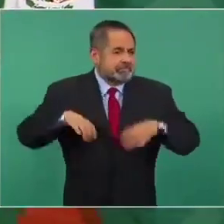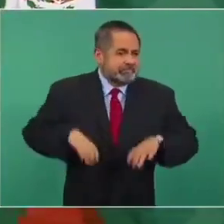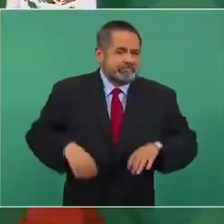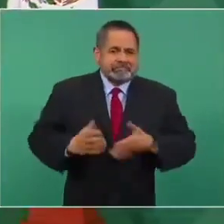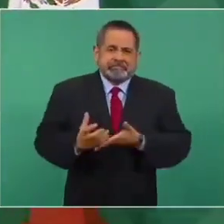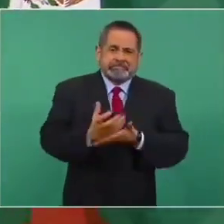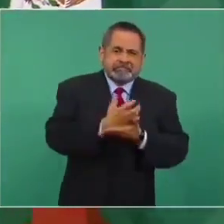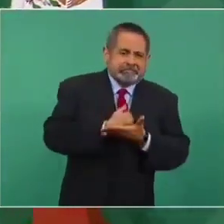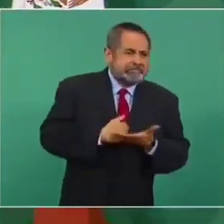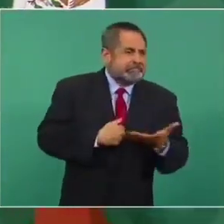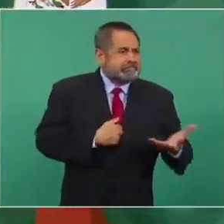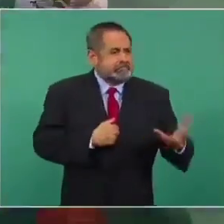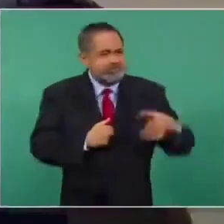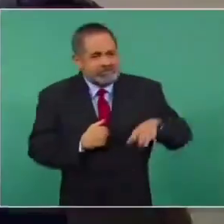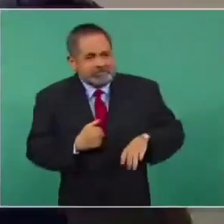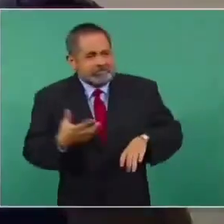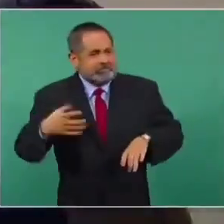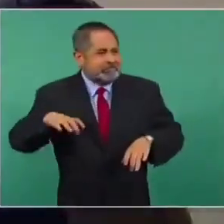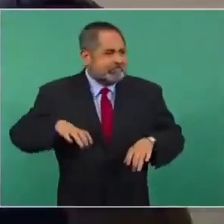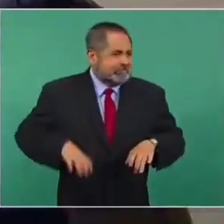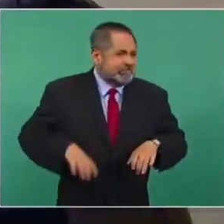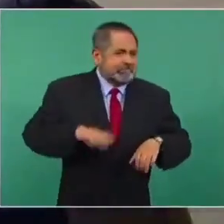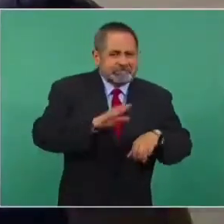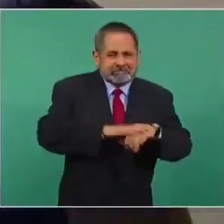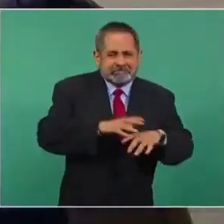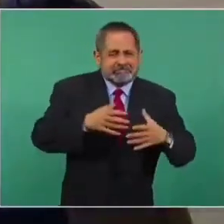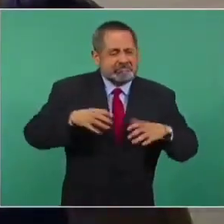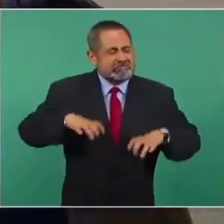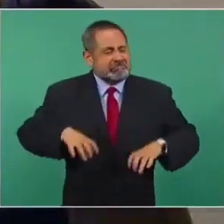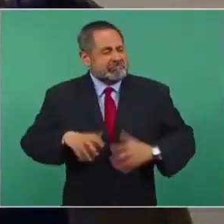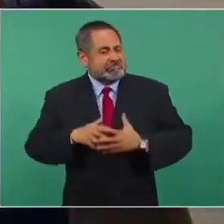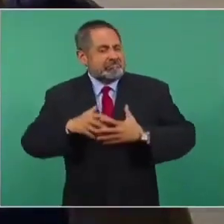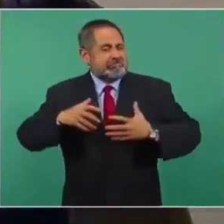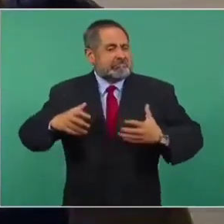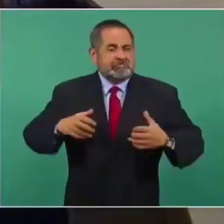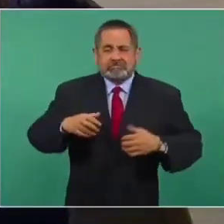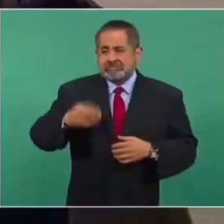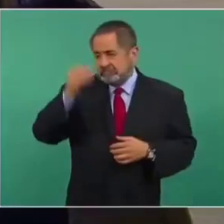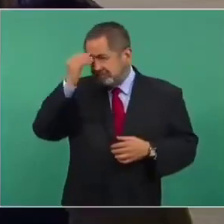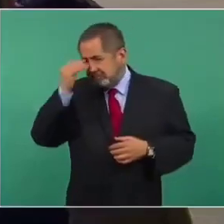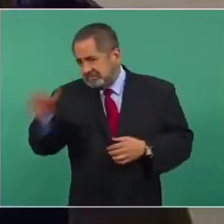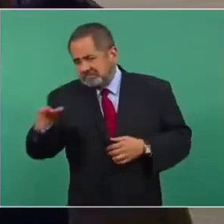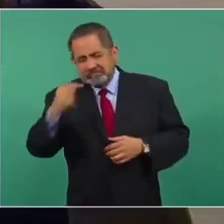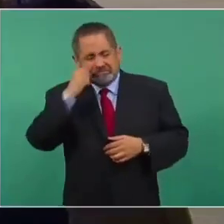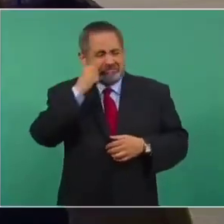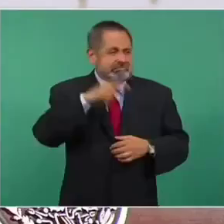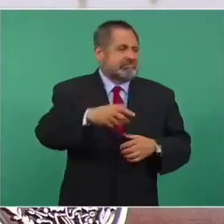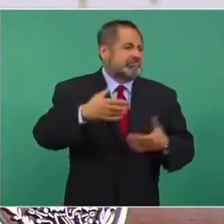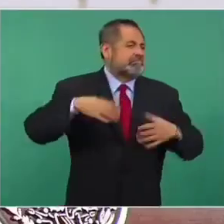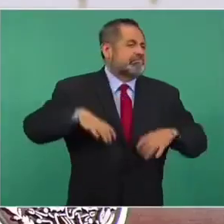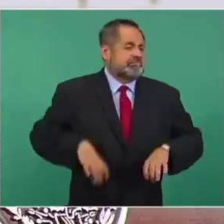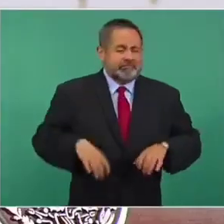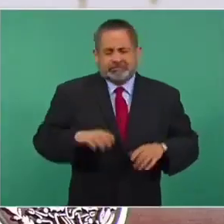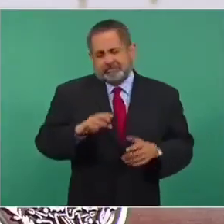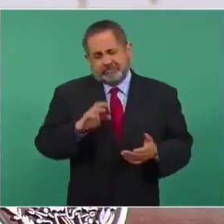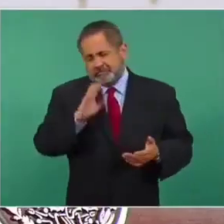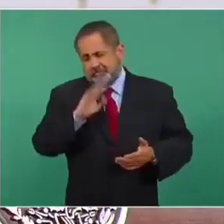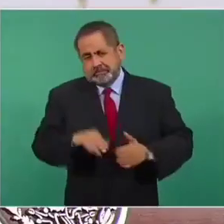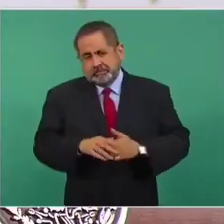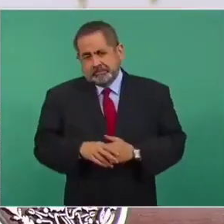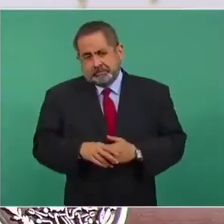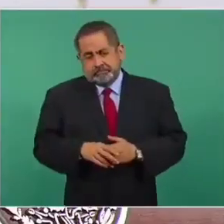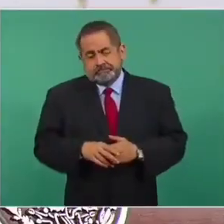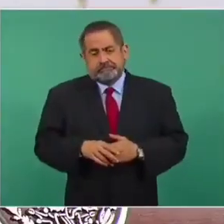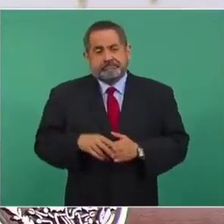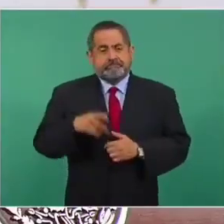robar, hacerse grandes con la riqueza, mala vida. Nada más que